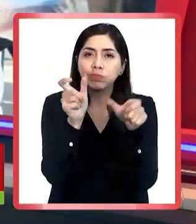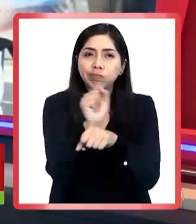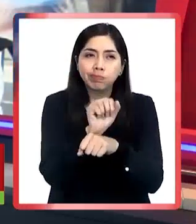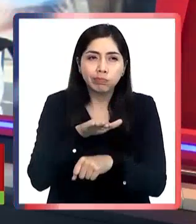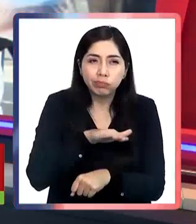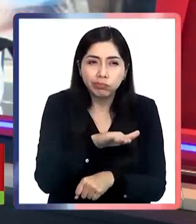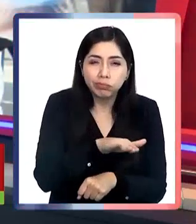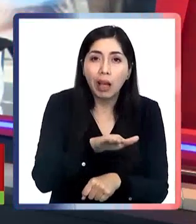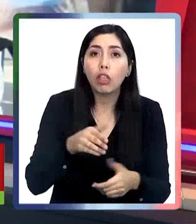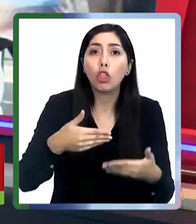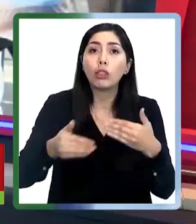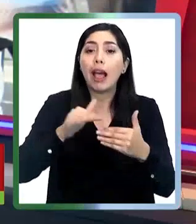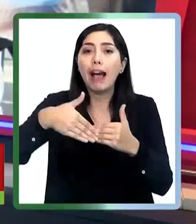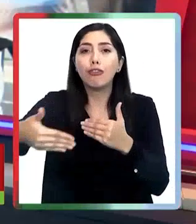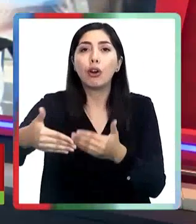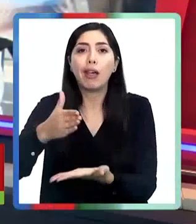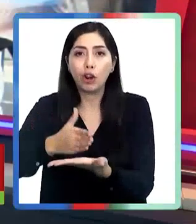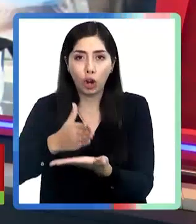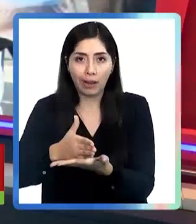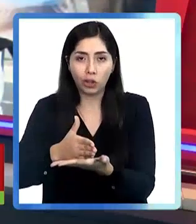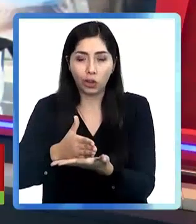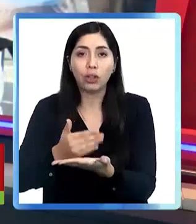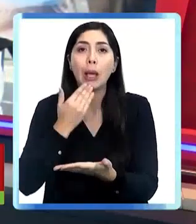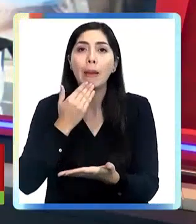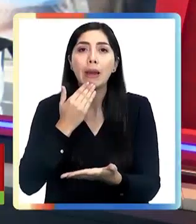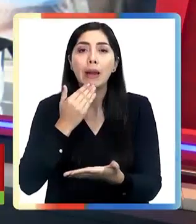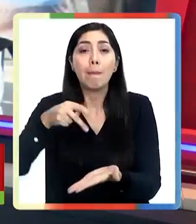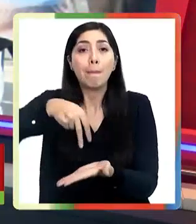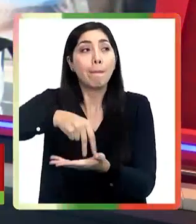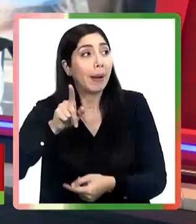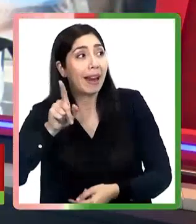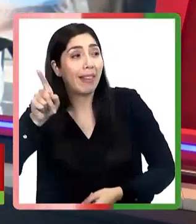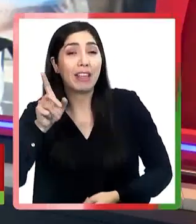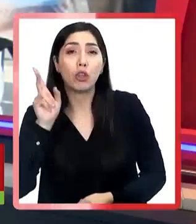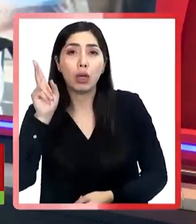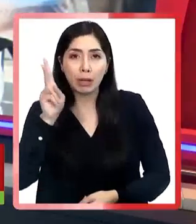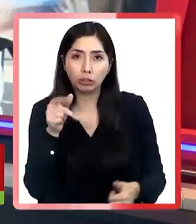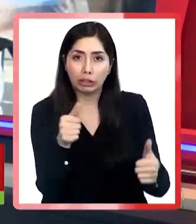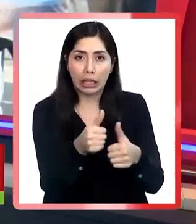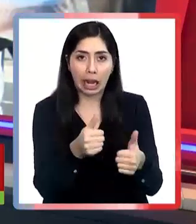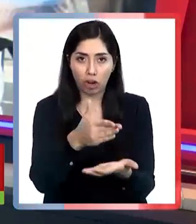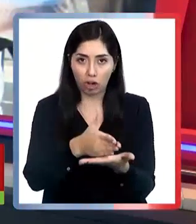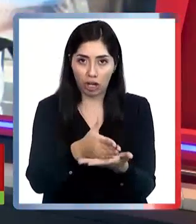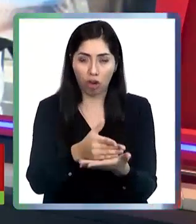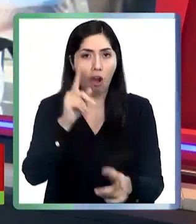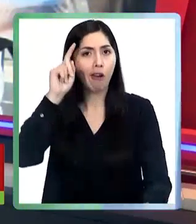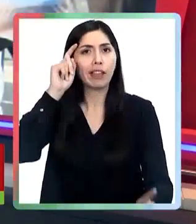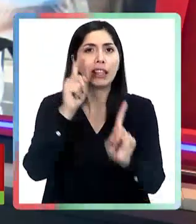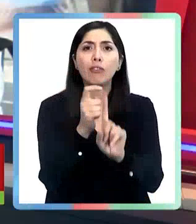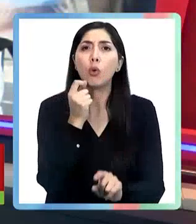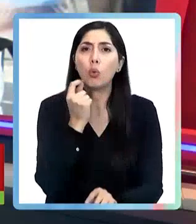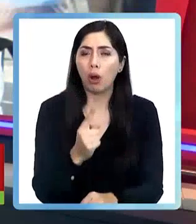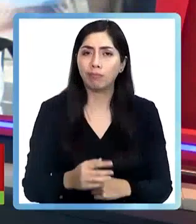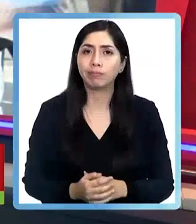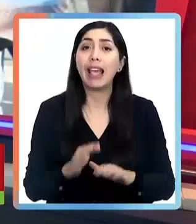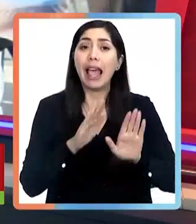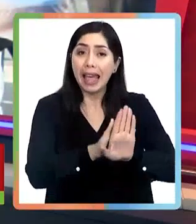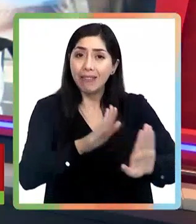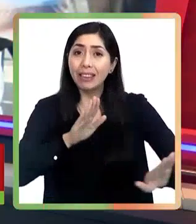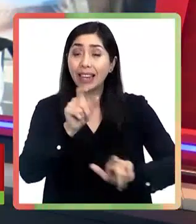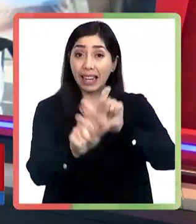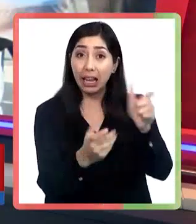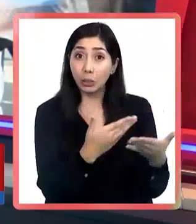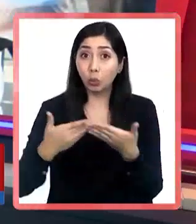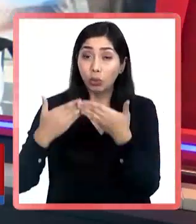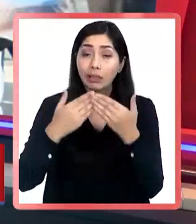a la salida de los establecimientos educacionales y en paraderos de locomoción colectiva cercanos. El objetivo es evitar que los alumnos